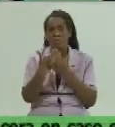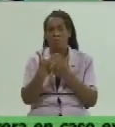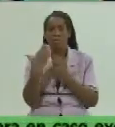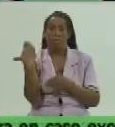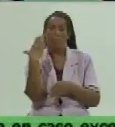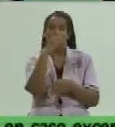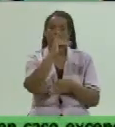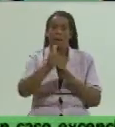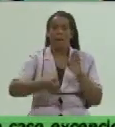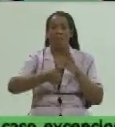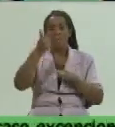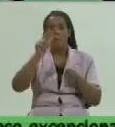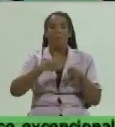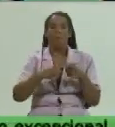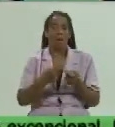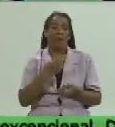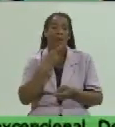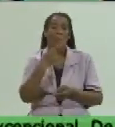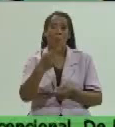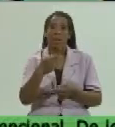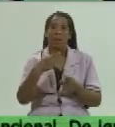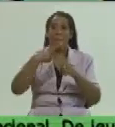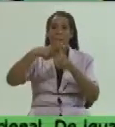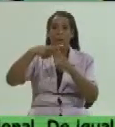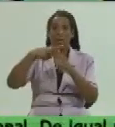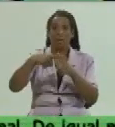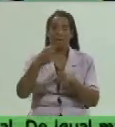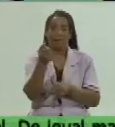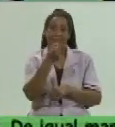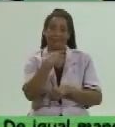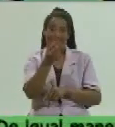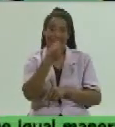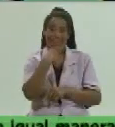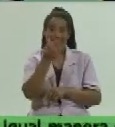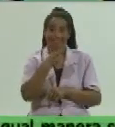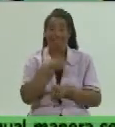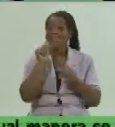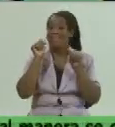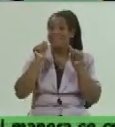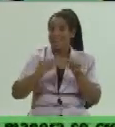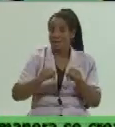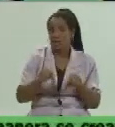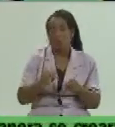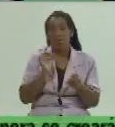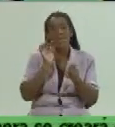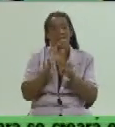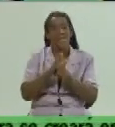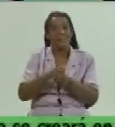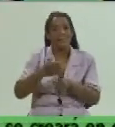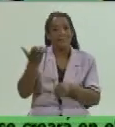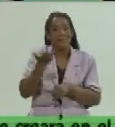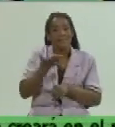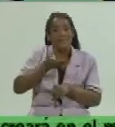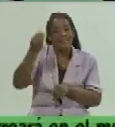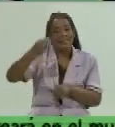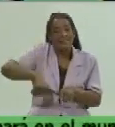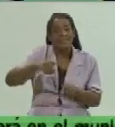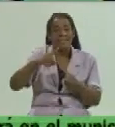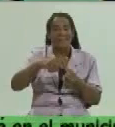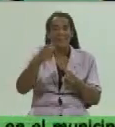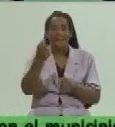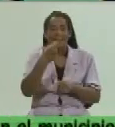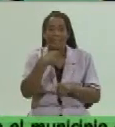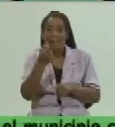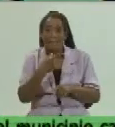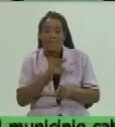respondiendo al tratamiento y esto obedece también al inicio oportuno de tratamientos profilácticos